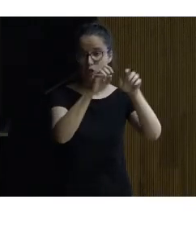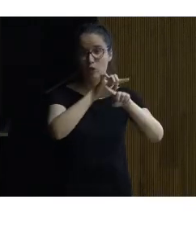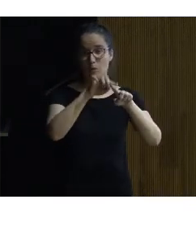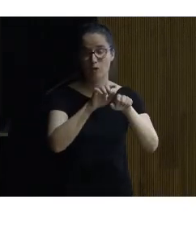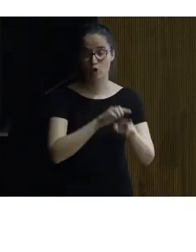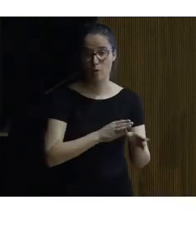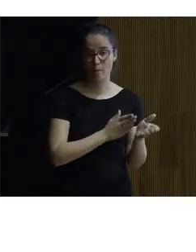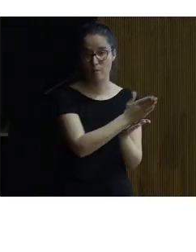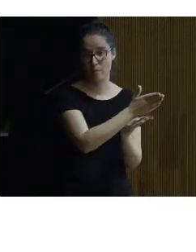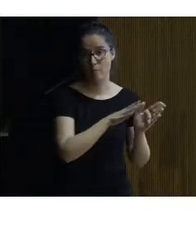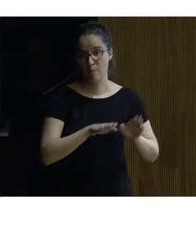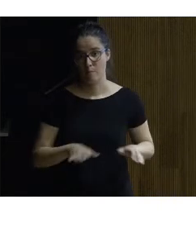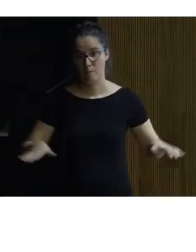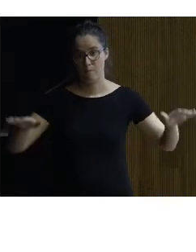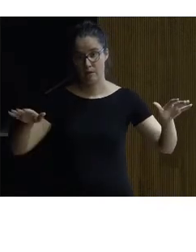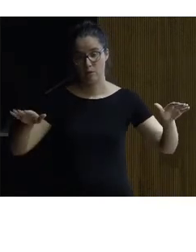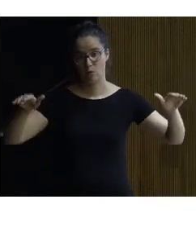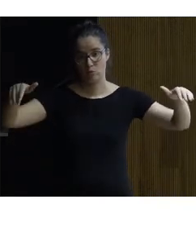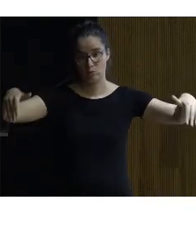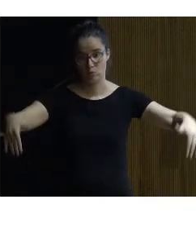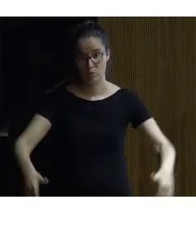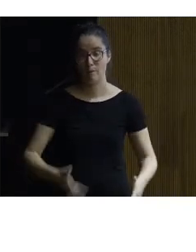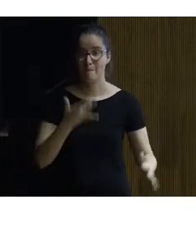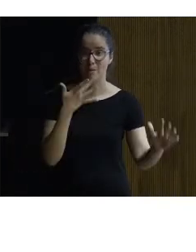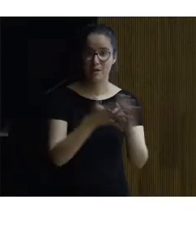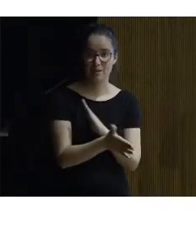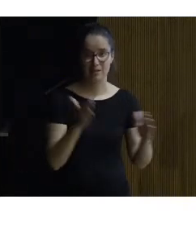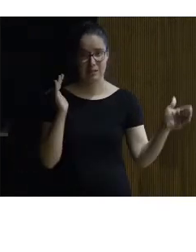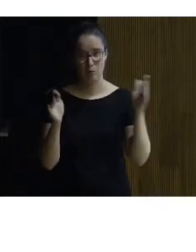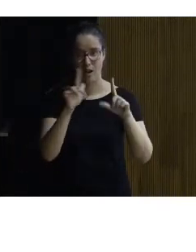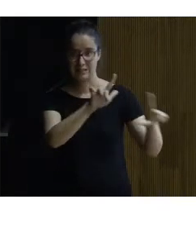en los que hay las exposiciones permanentes y temporales